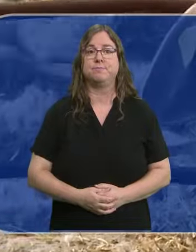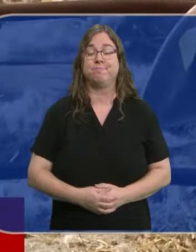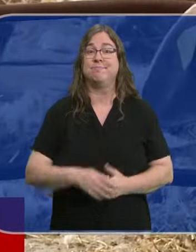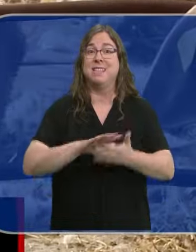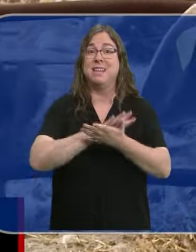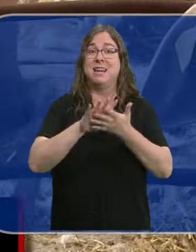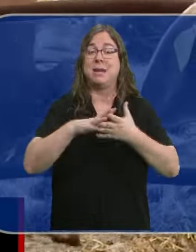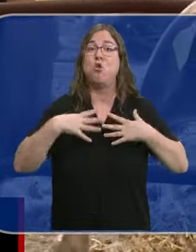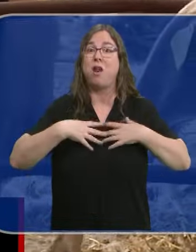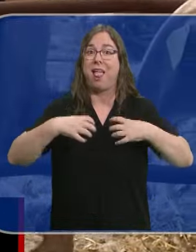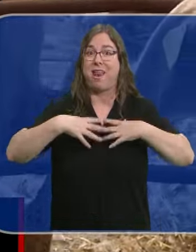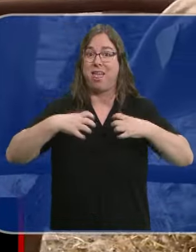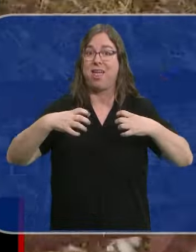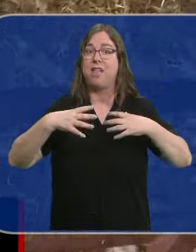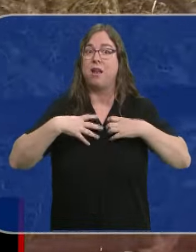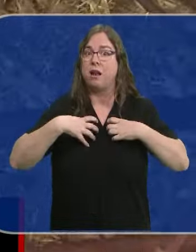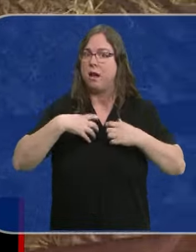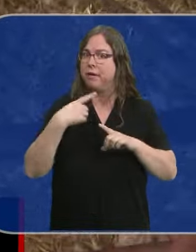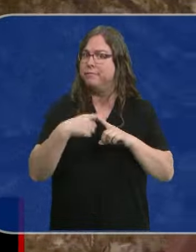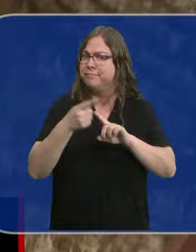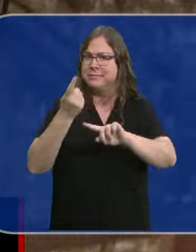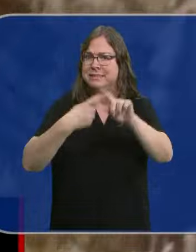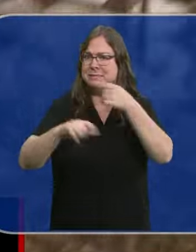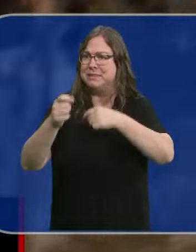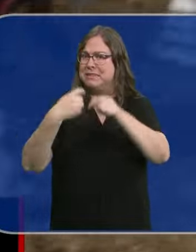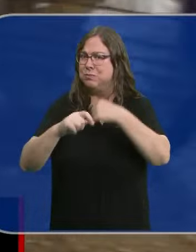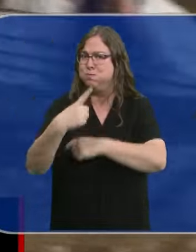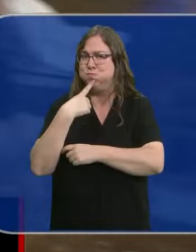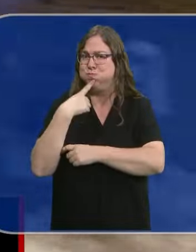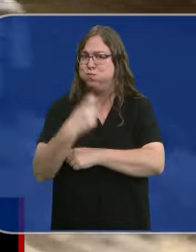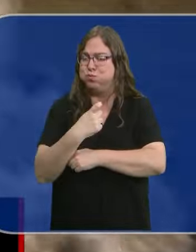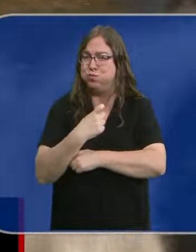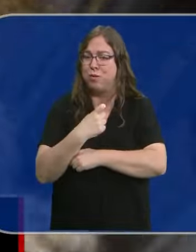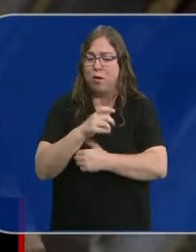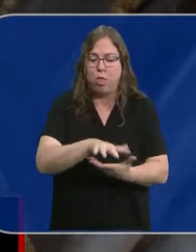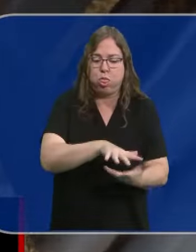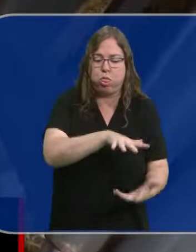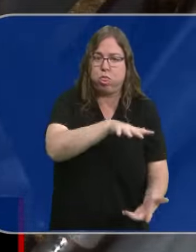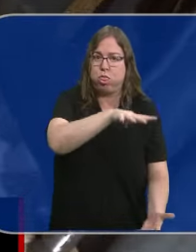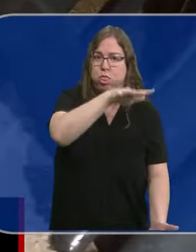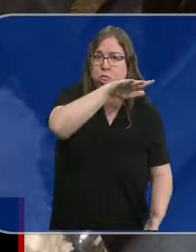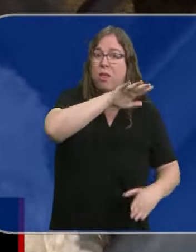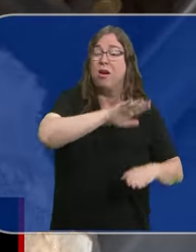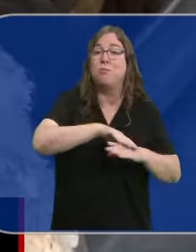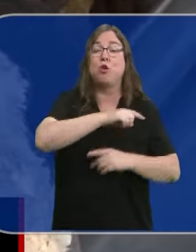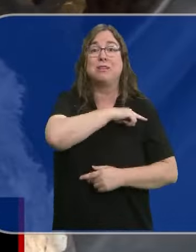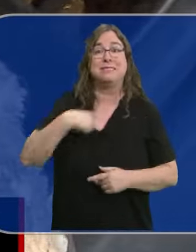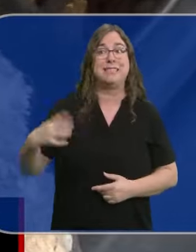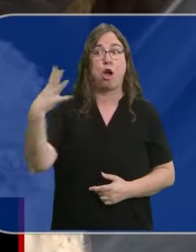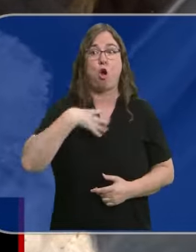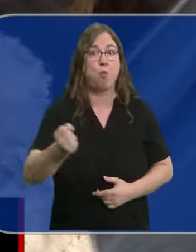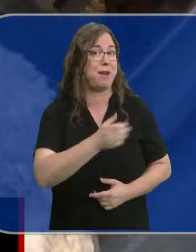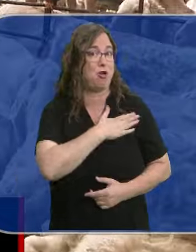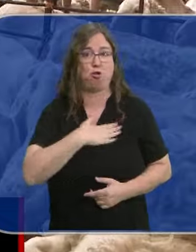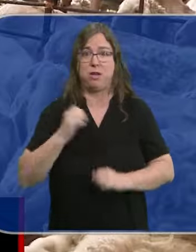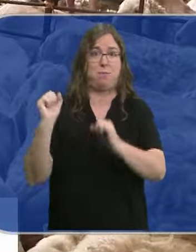Les hablaremos de la lana, un producto que cada vez encuentra menos salidas en el mercado. La producción se acumula en los almacenes por el Beto de China, que era